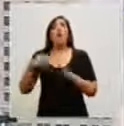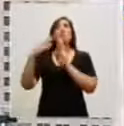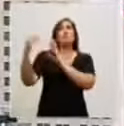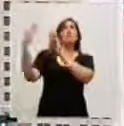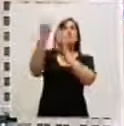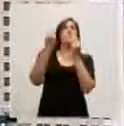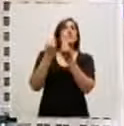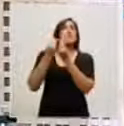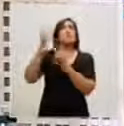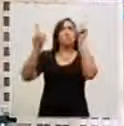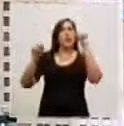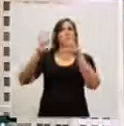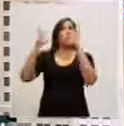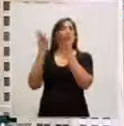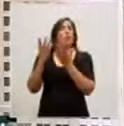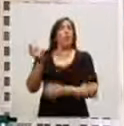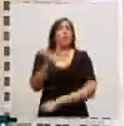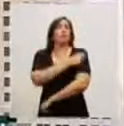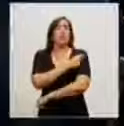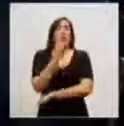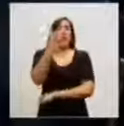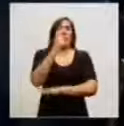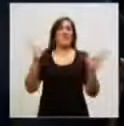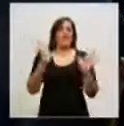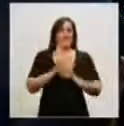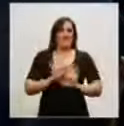en una sola dosis que nos ha evitado